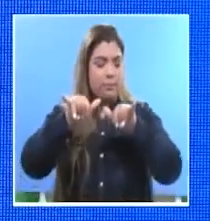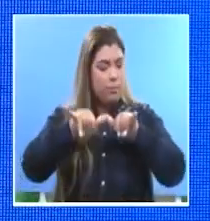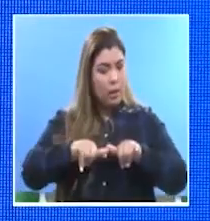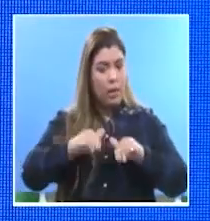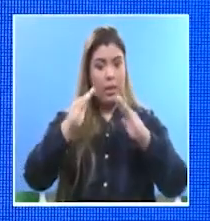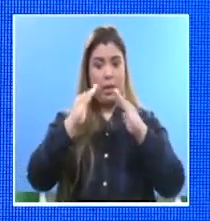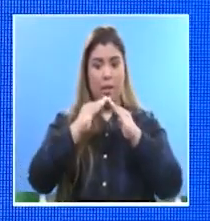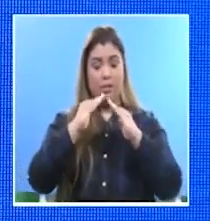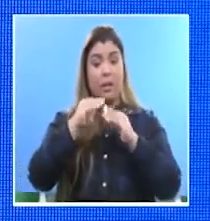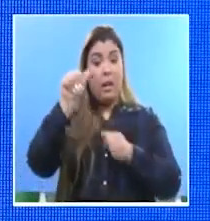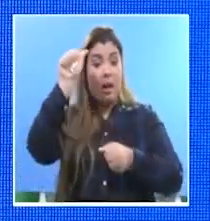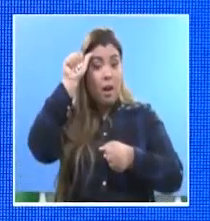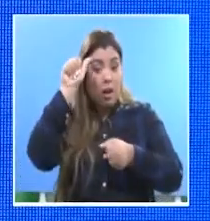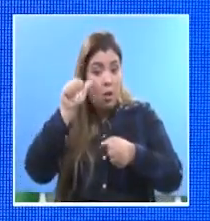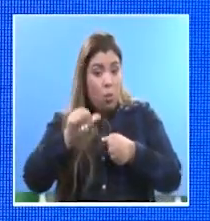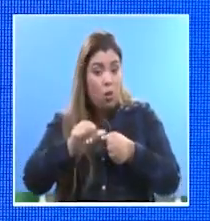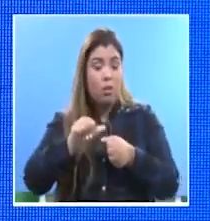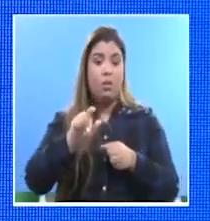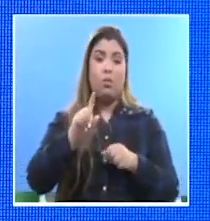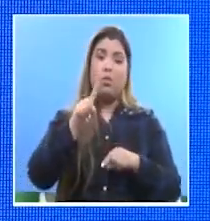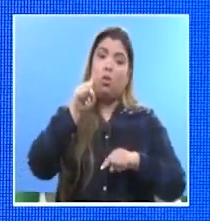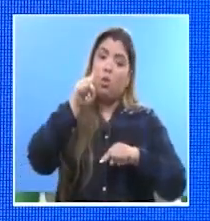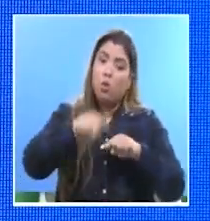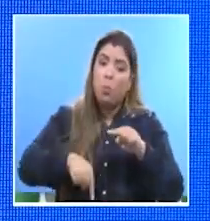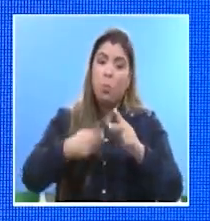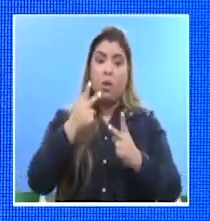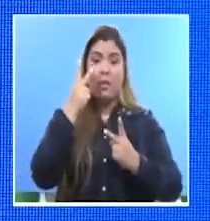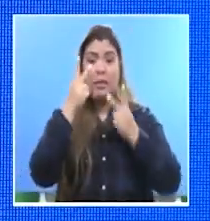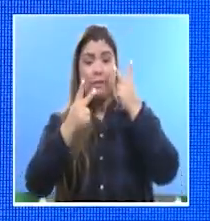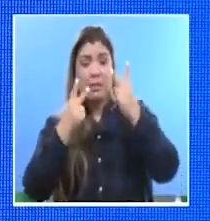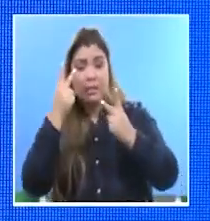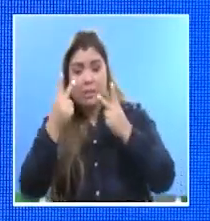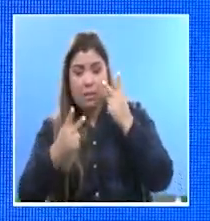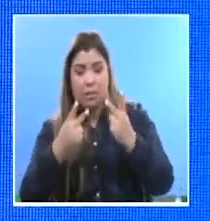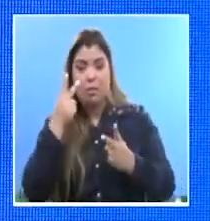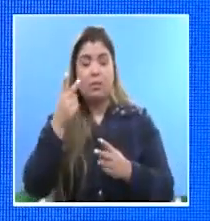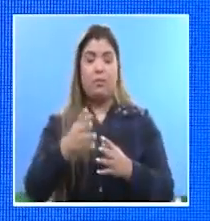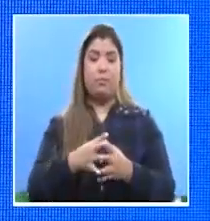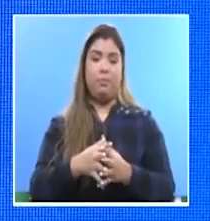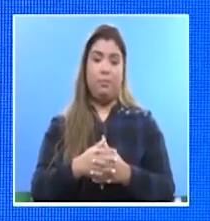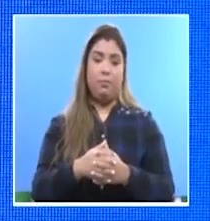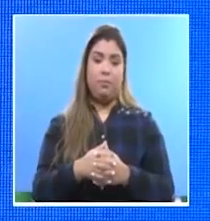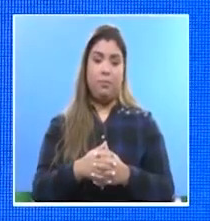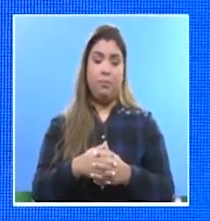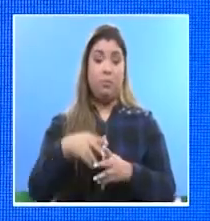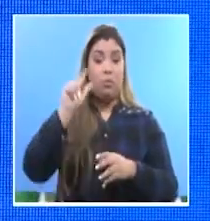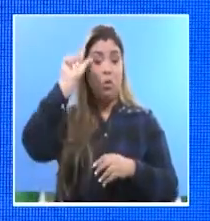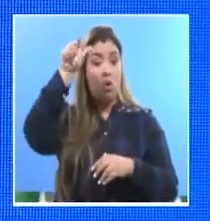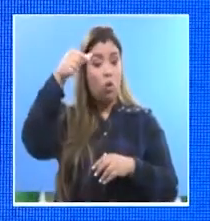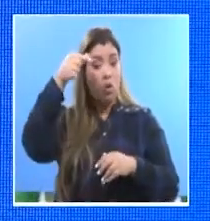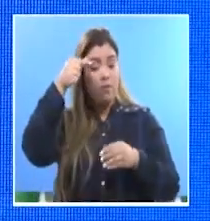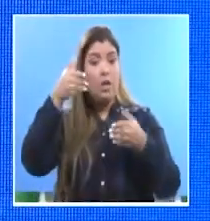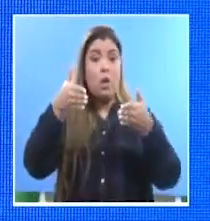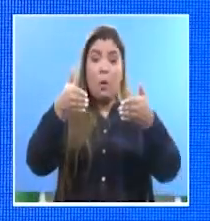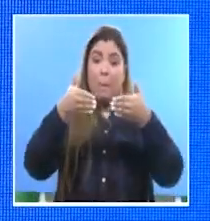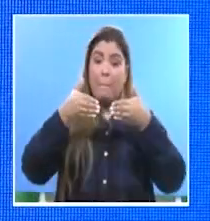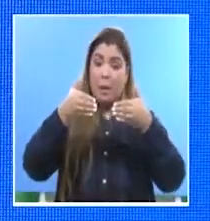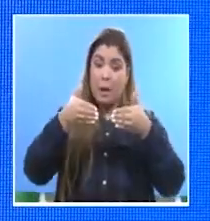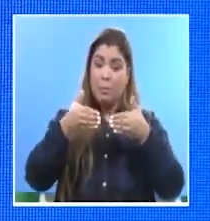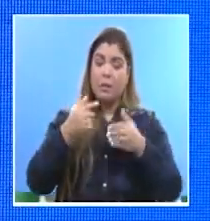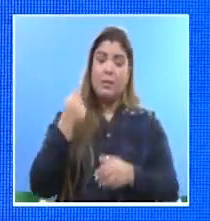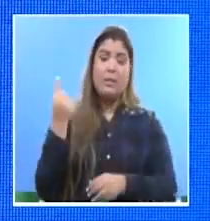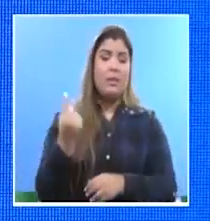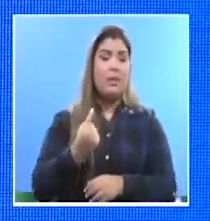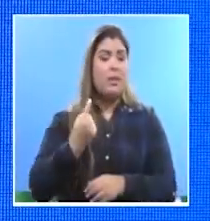de realizar visitas. El Gobierno Nacional, como siempre lo ha sido,